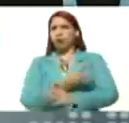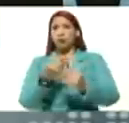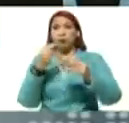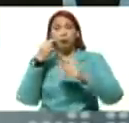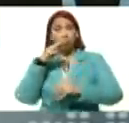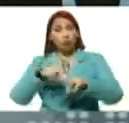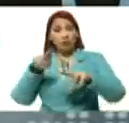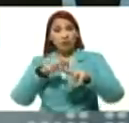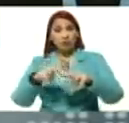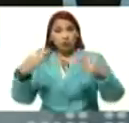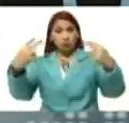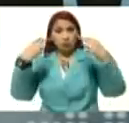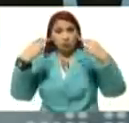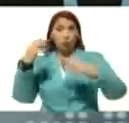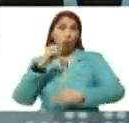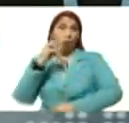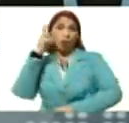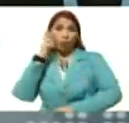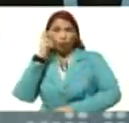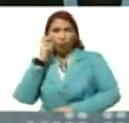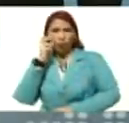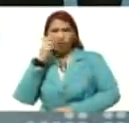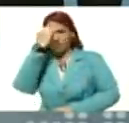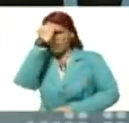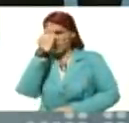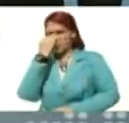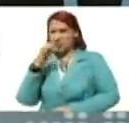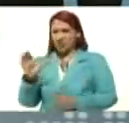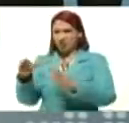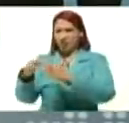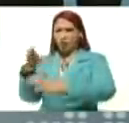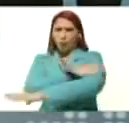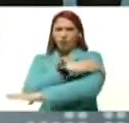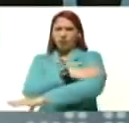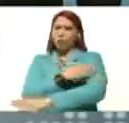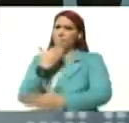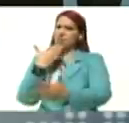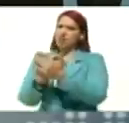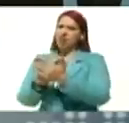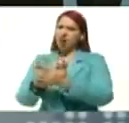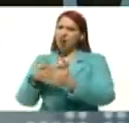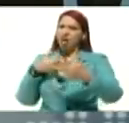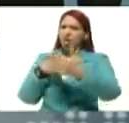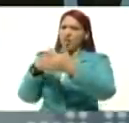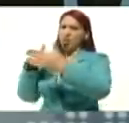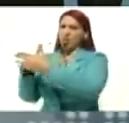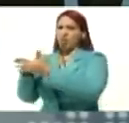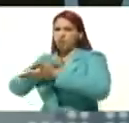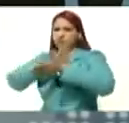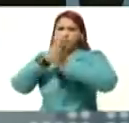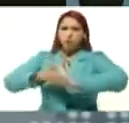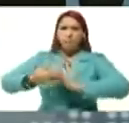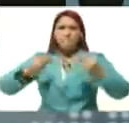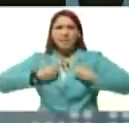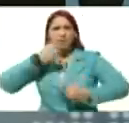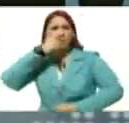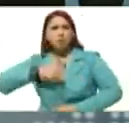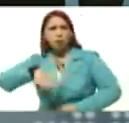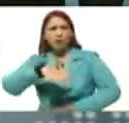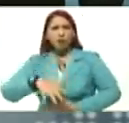y niñas que nos escuchan, criminales, que pidieron las sanciones, para dañar la vida del pueblo,